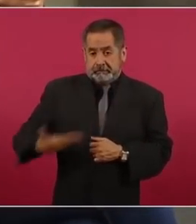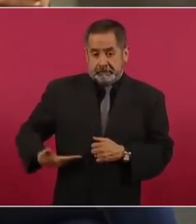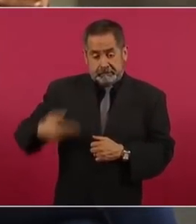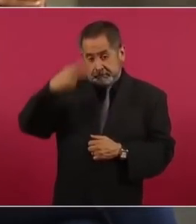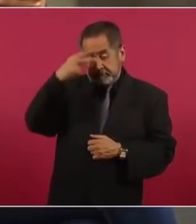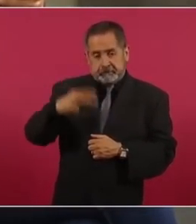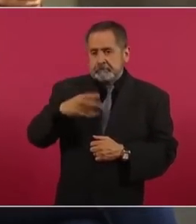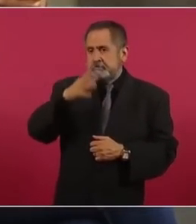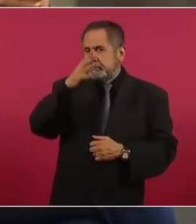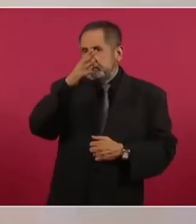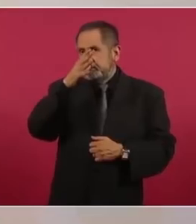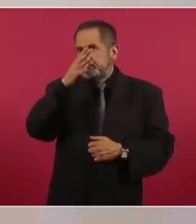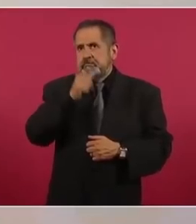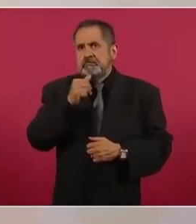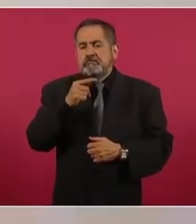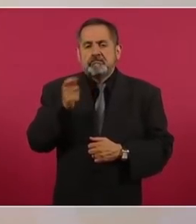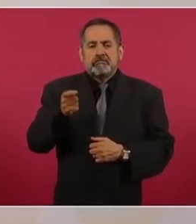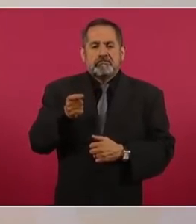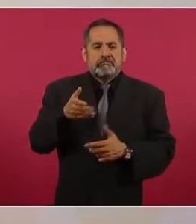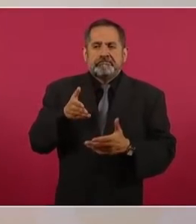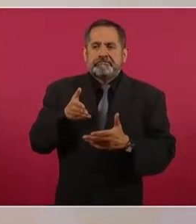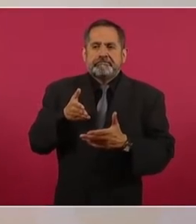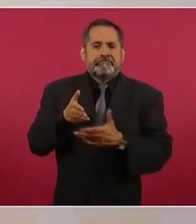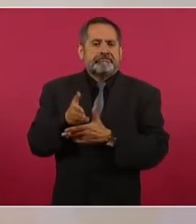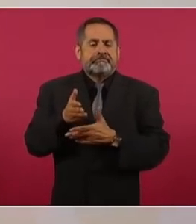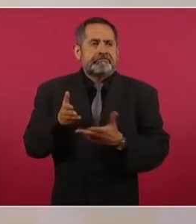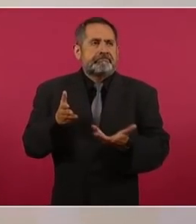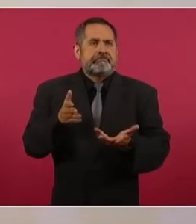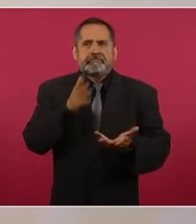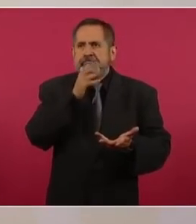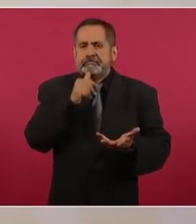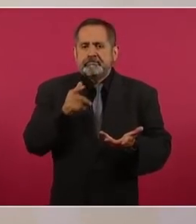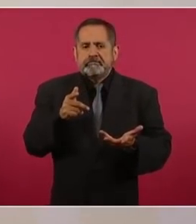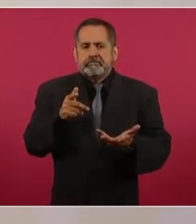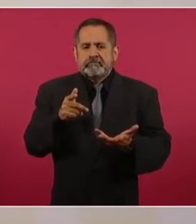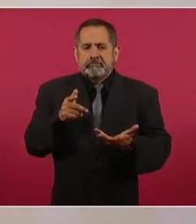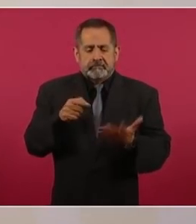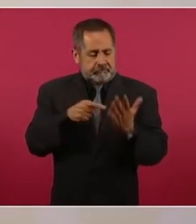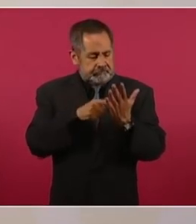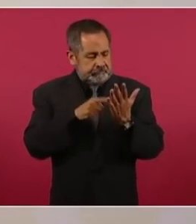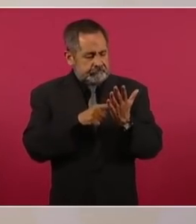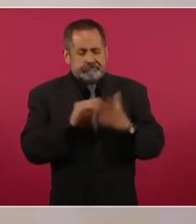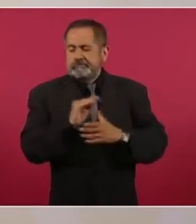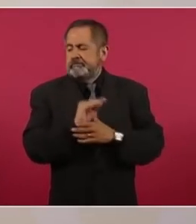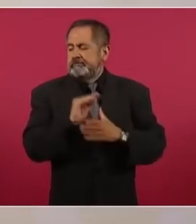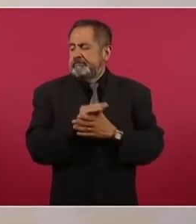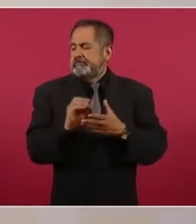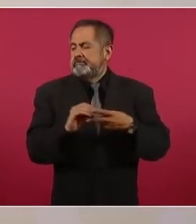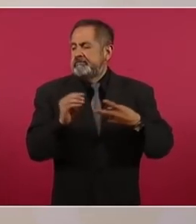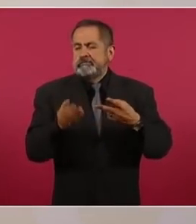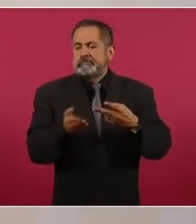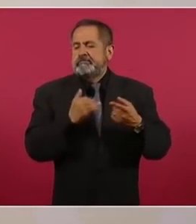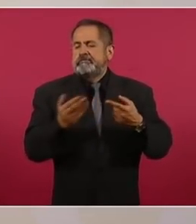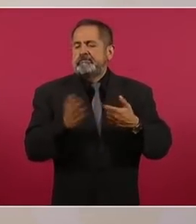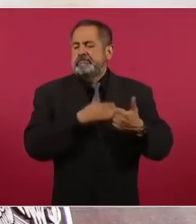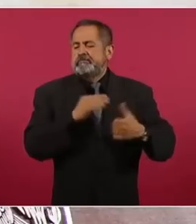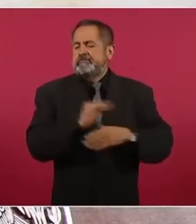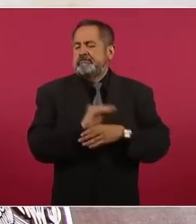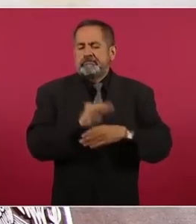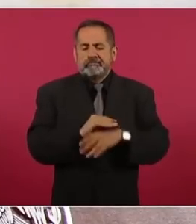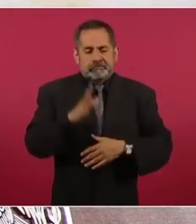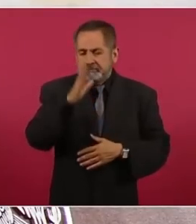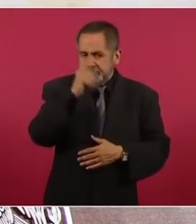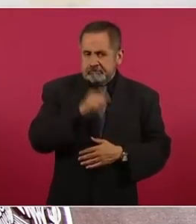omitir esos